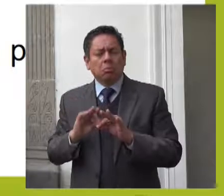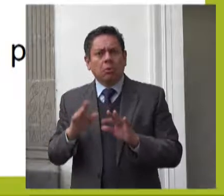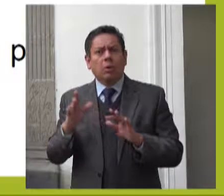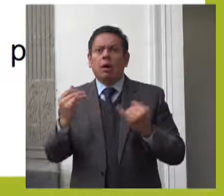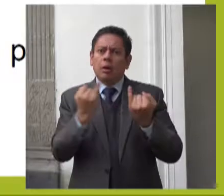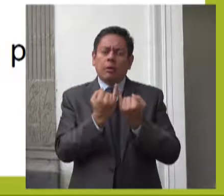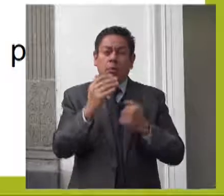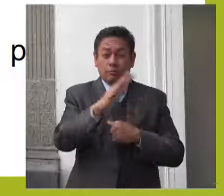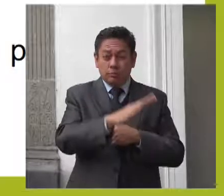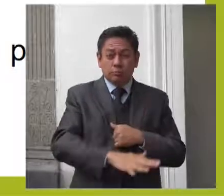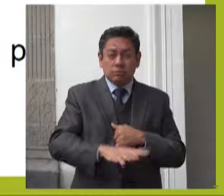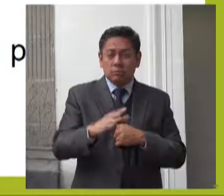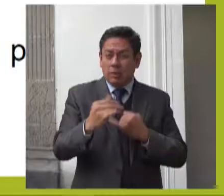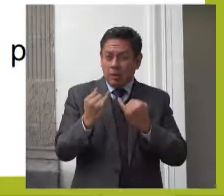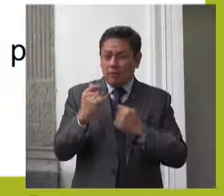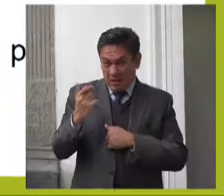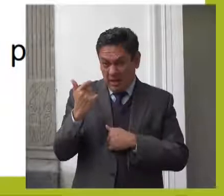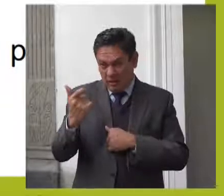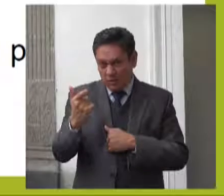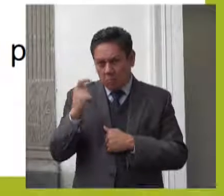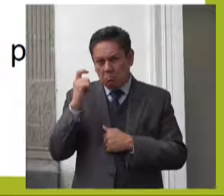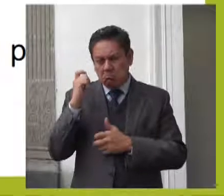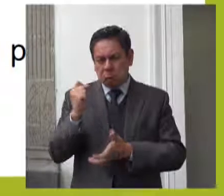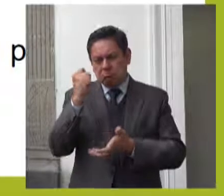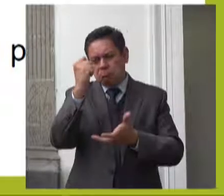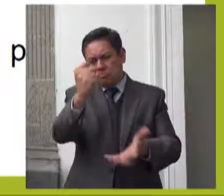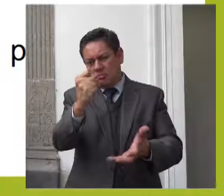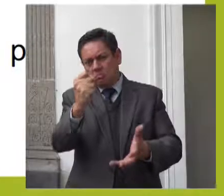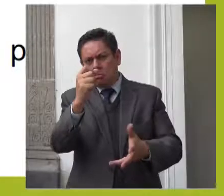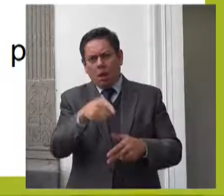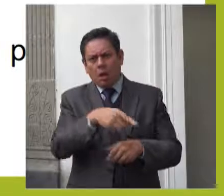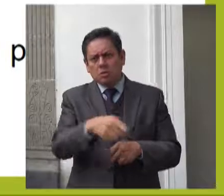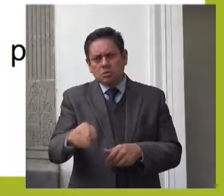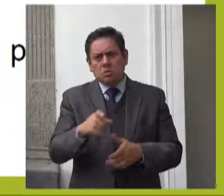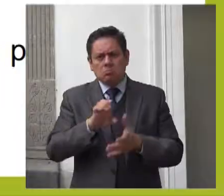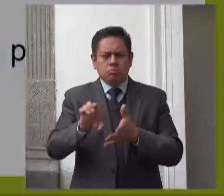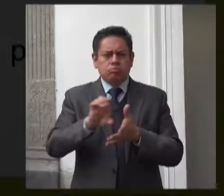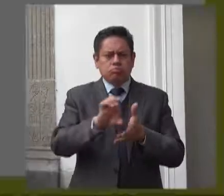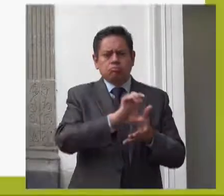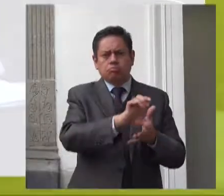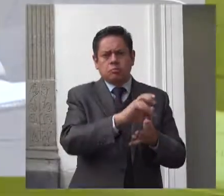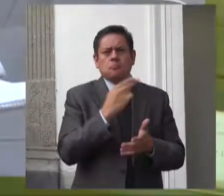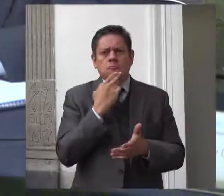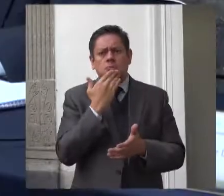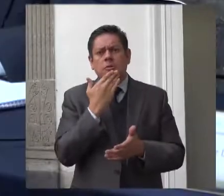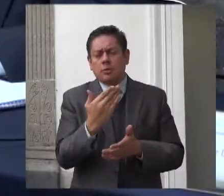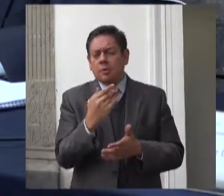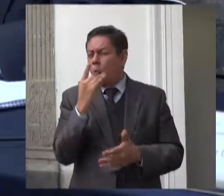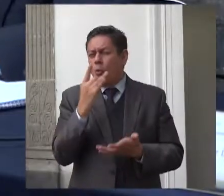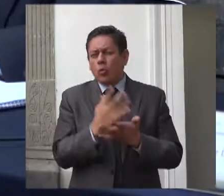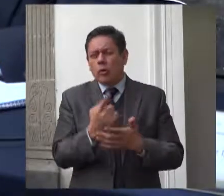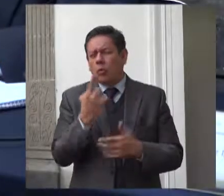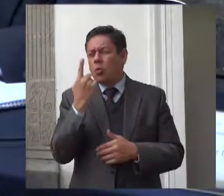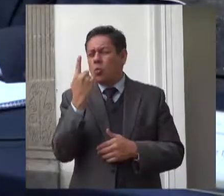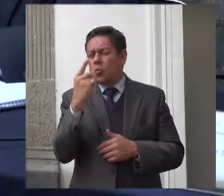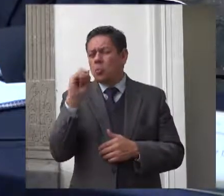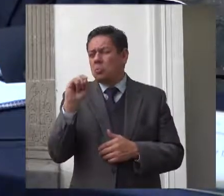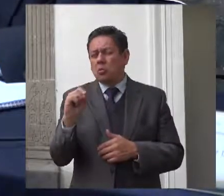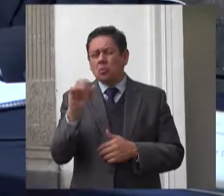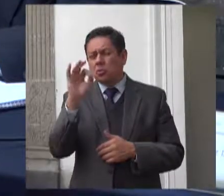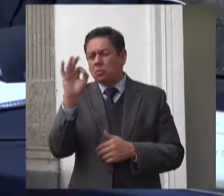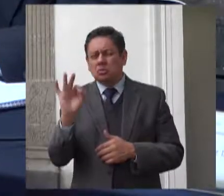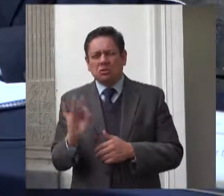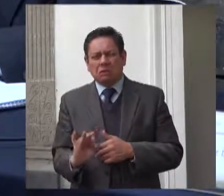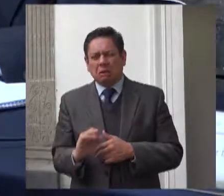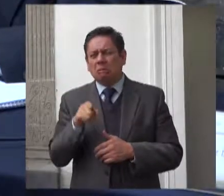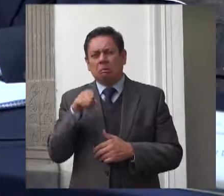por ciento del presupuesto destinado al Programa de Estancias Infantiles. Hasta aquí la